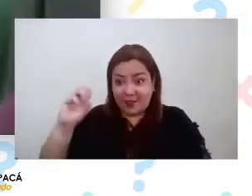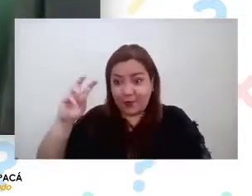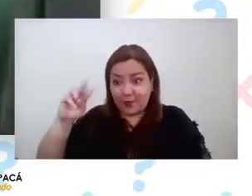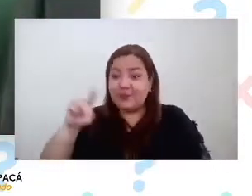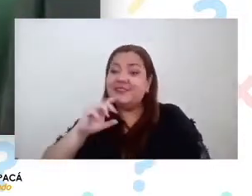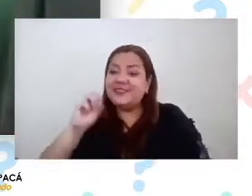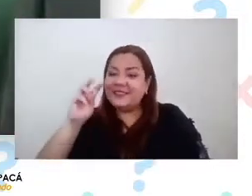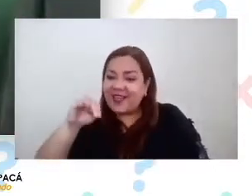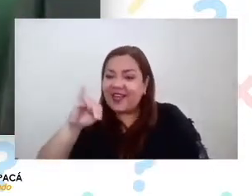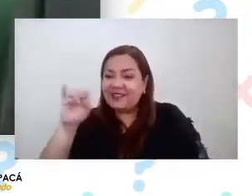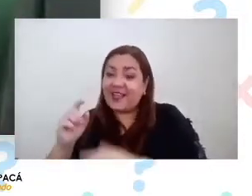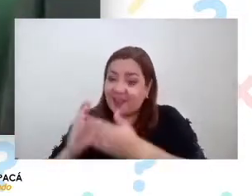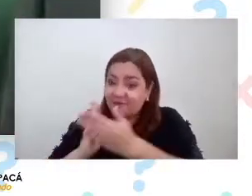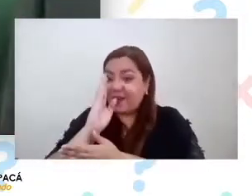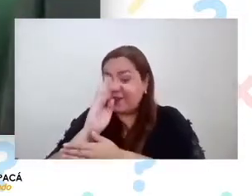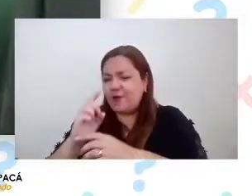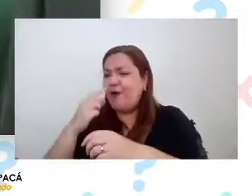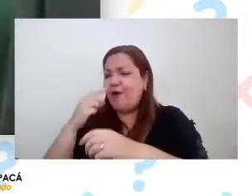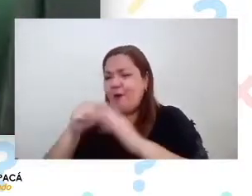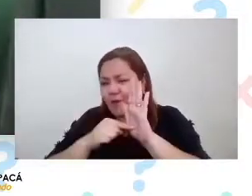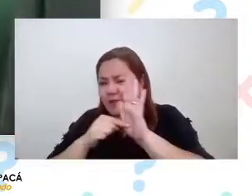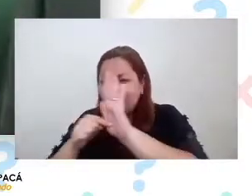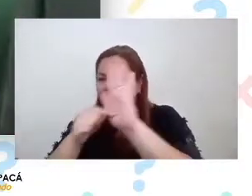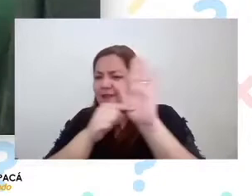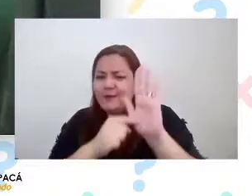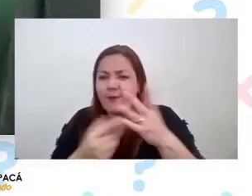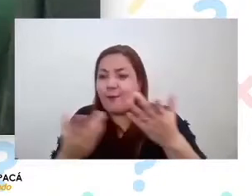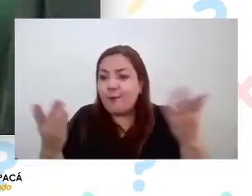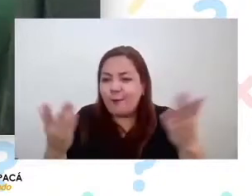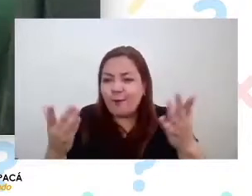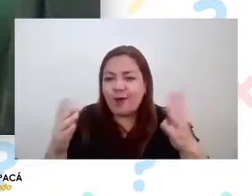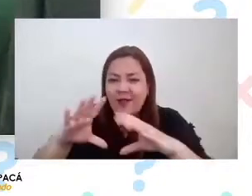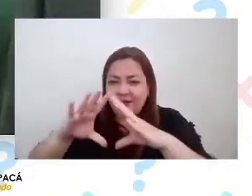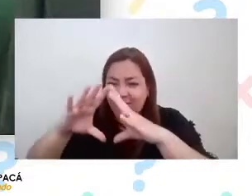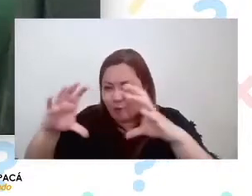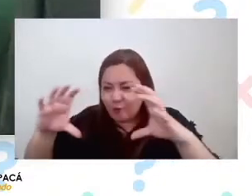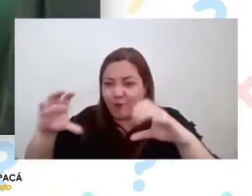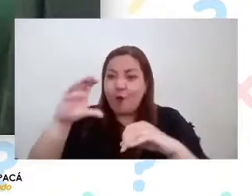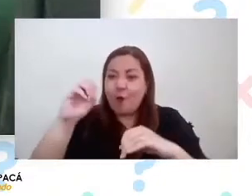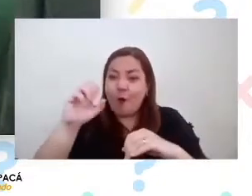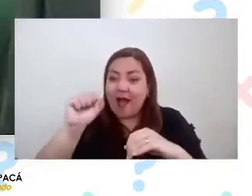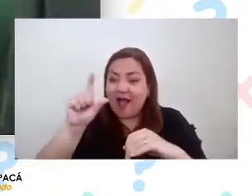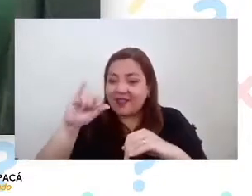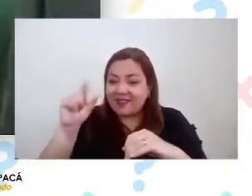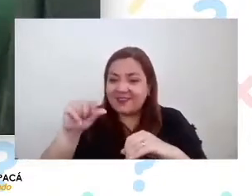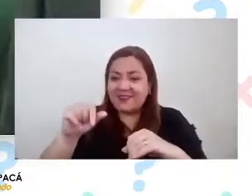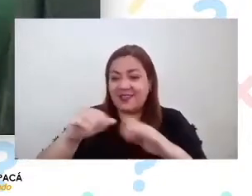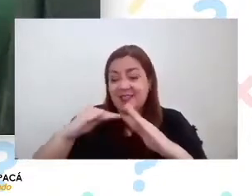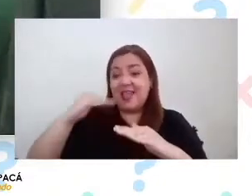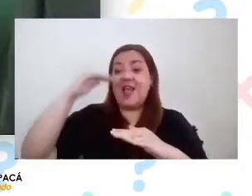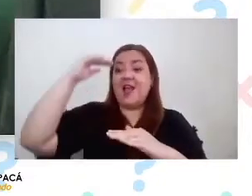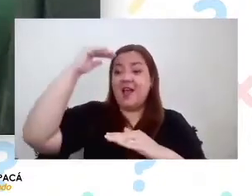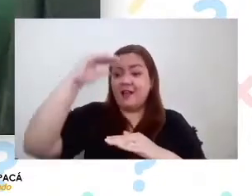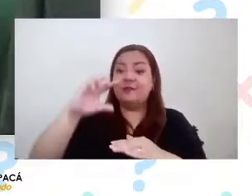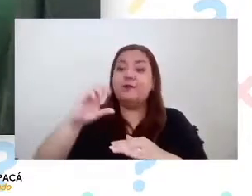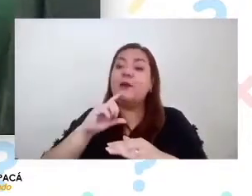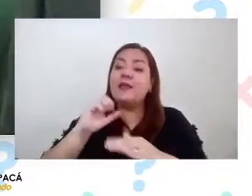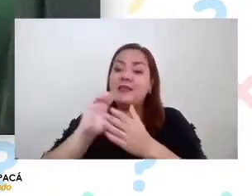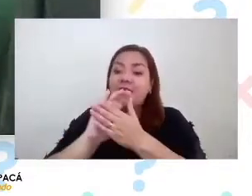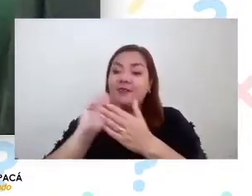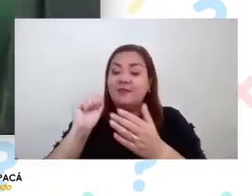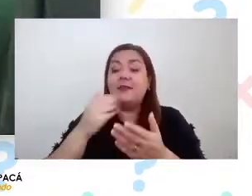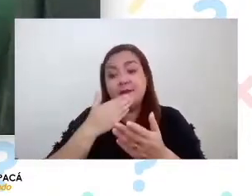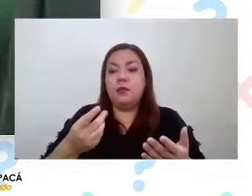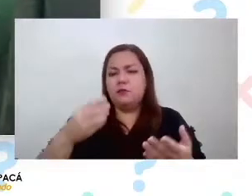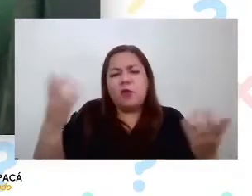recorriendo y mostrándonos de qué se trata el oasis de niebla alto patache y también posteriormente con una exposición en